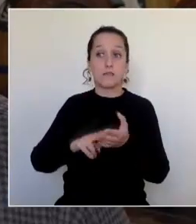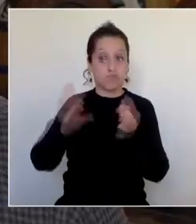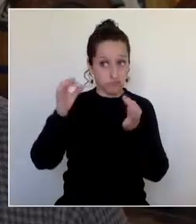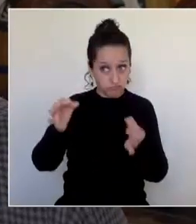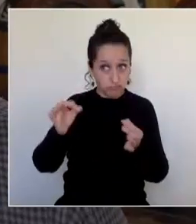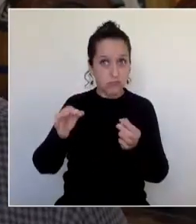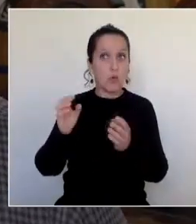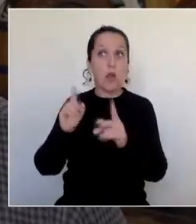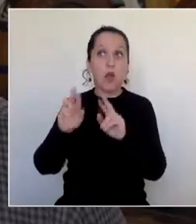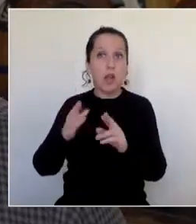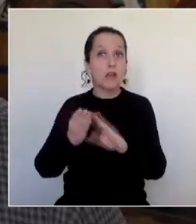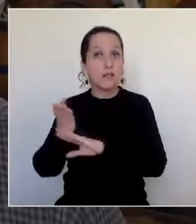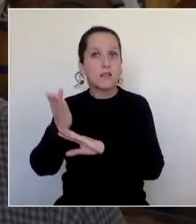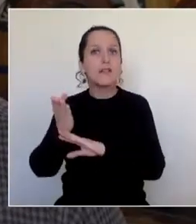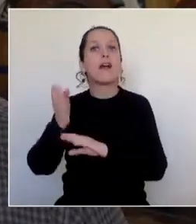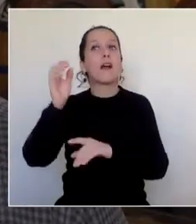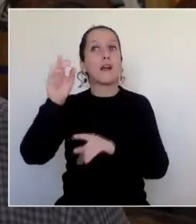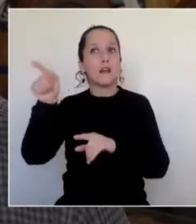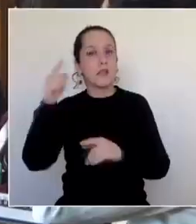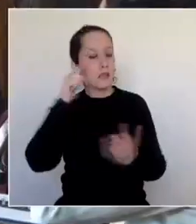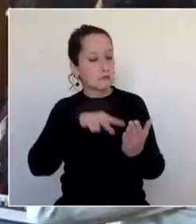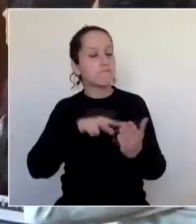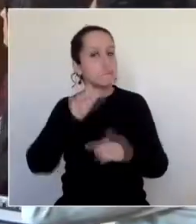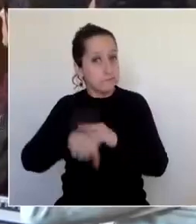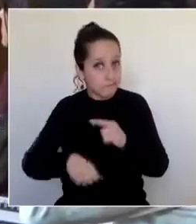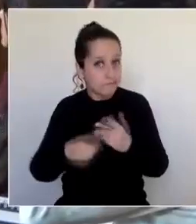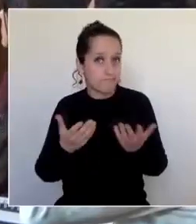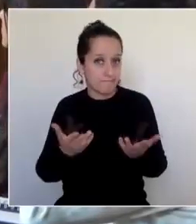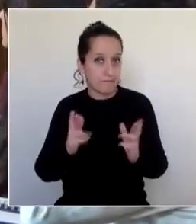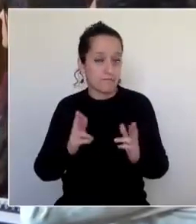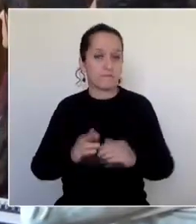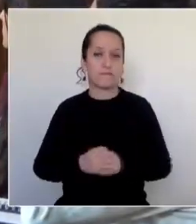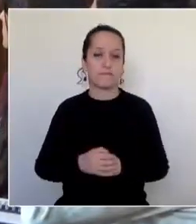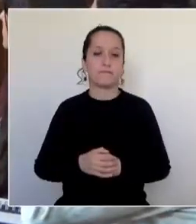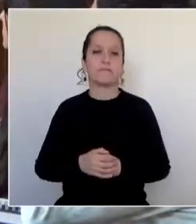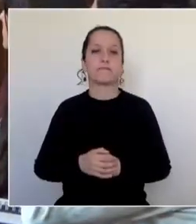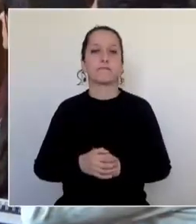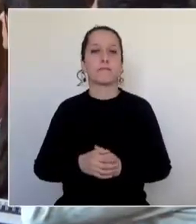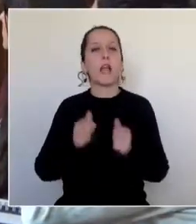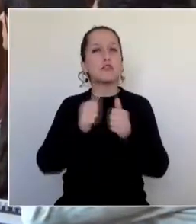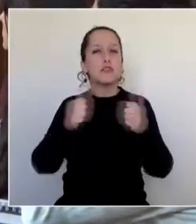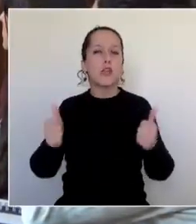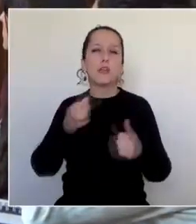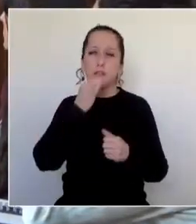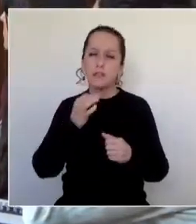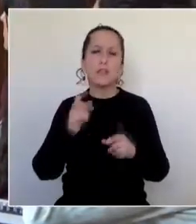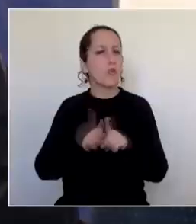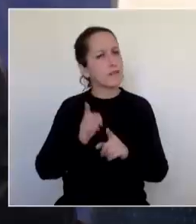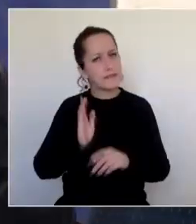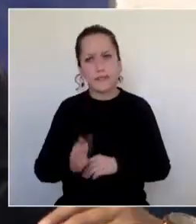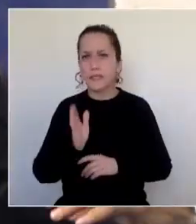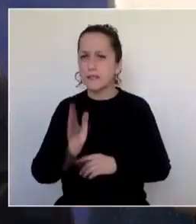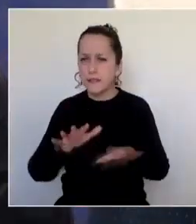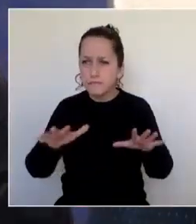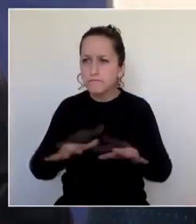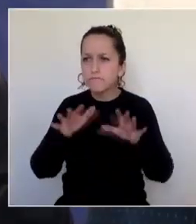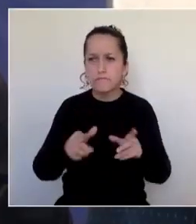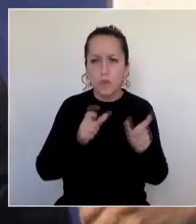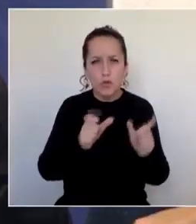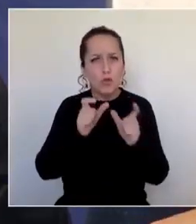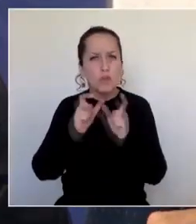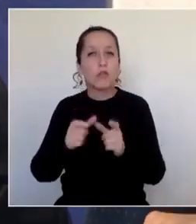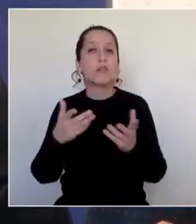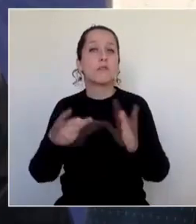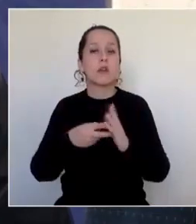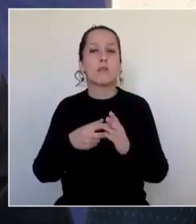tener buen asidero, pueda llegar a buen puerto. Las autoridades informaron que los esfuerzos seguirán abocados a prevenir